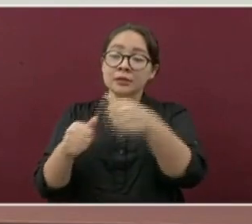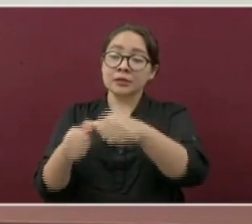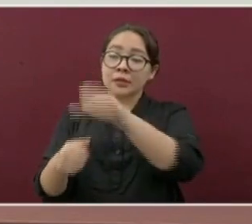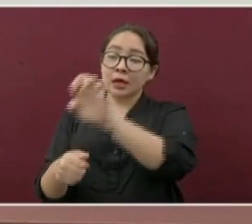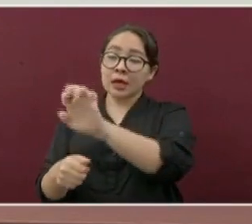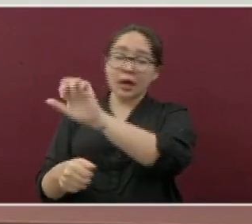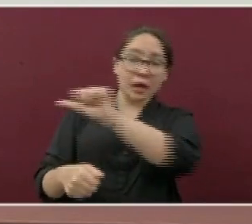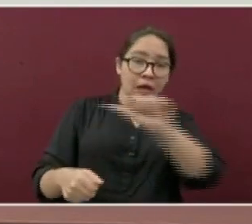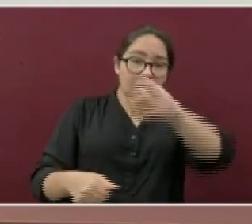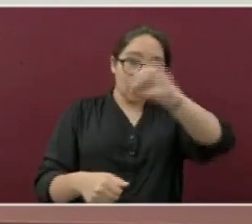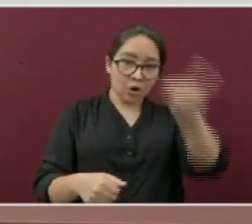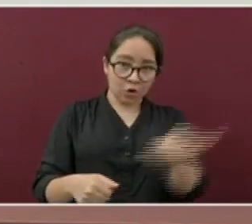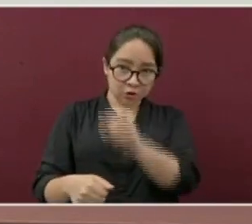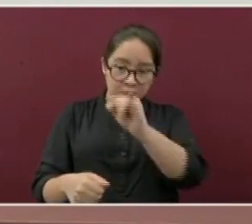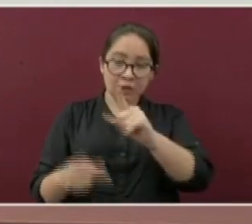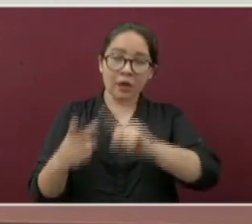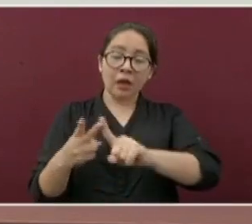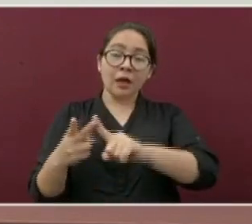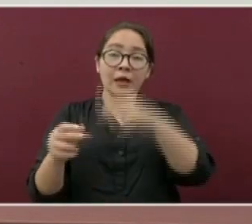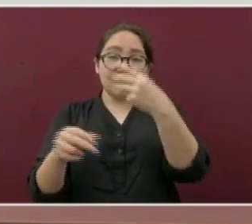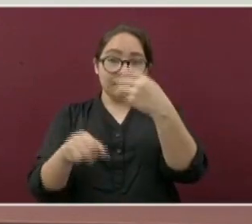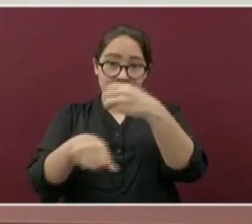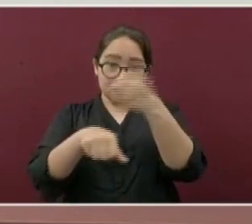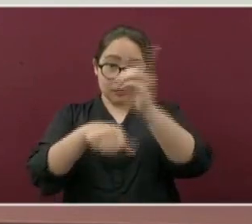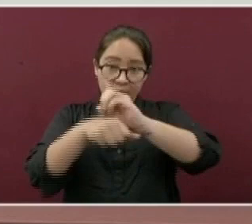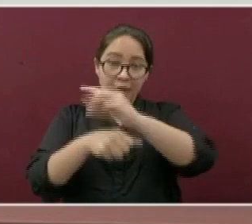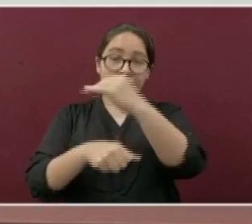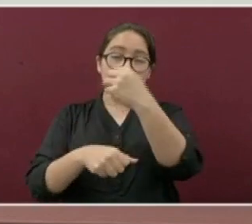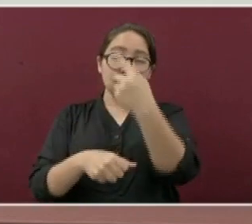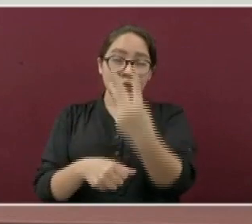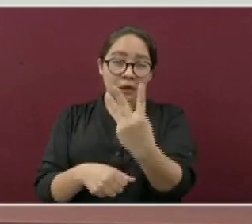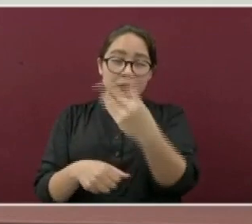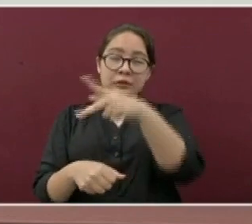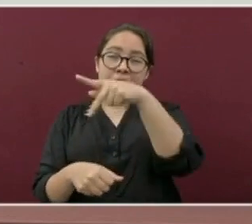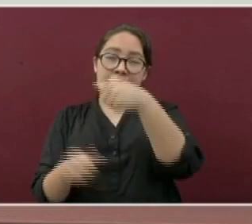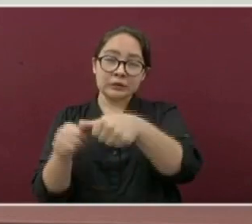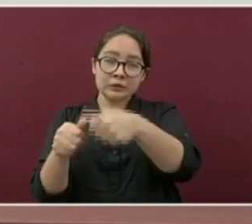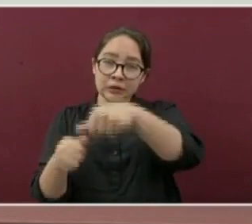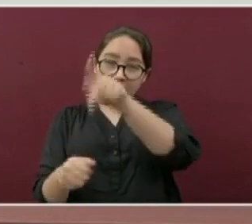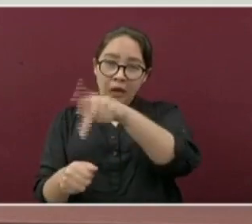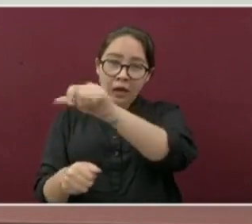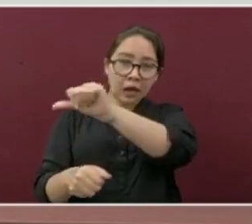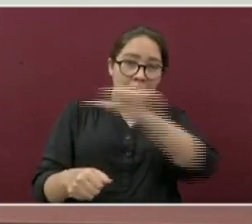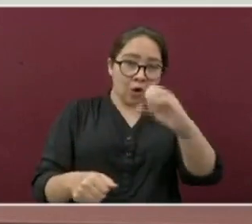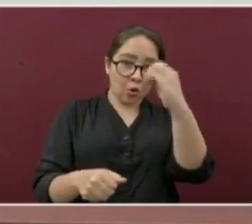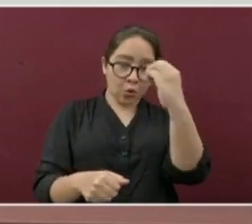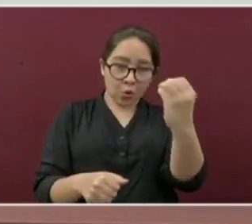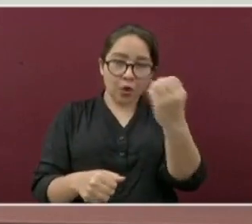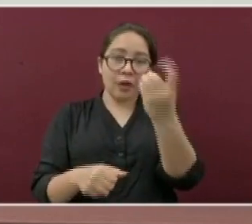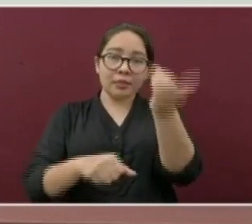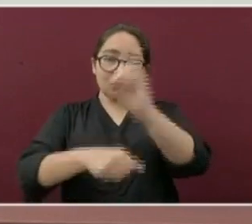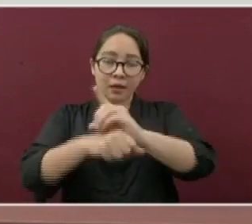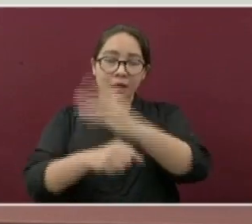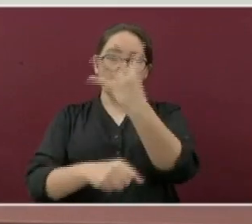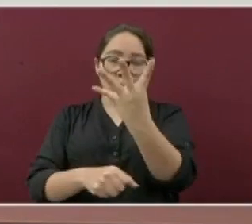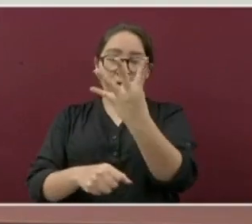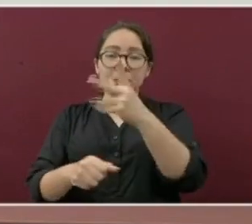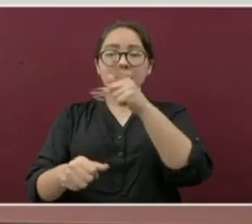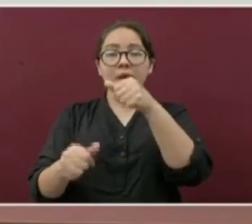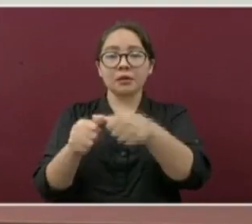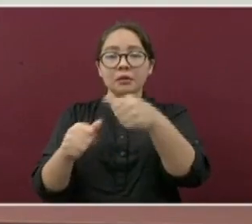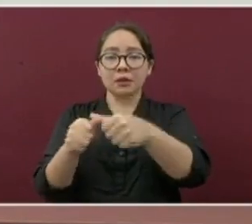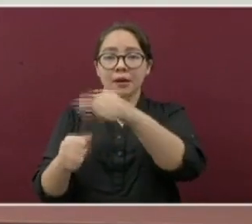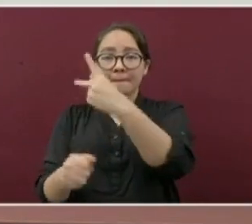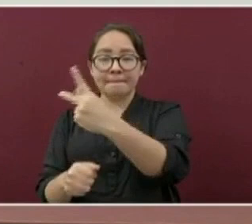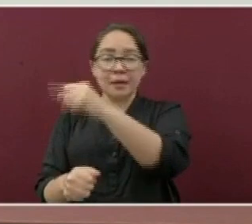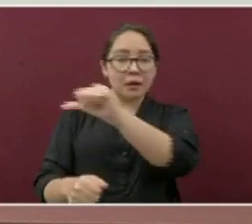tres de la letra K a la letra O, el día cuatro de la letra P a la letra T,